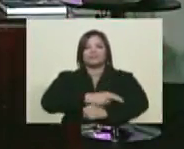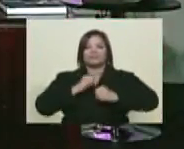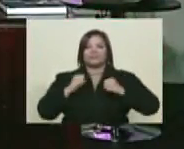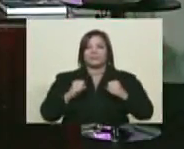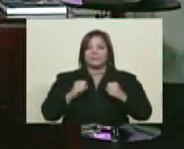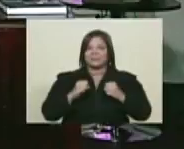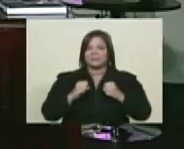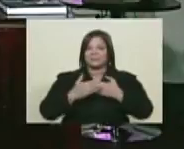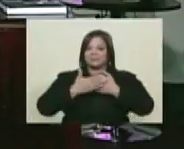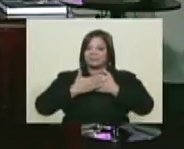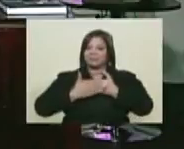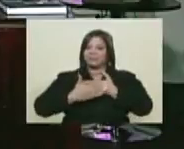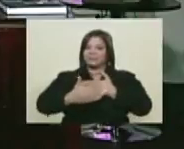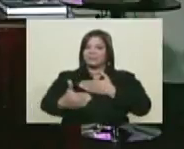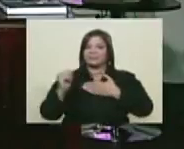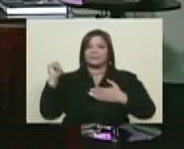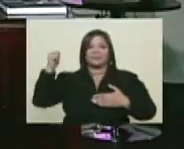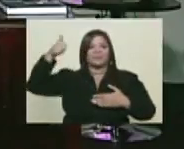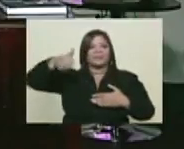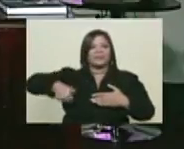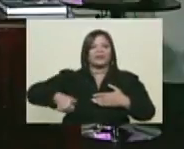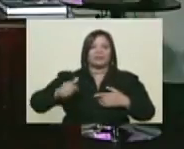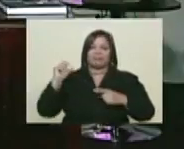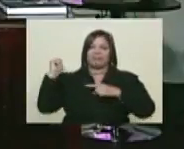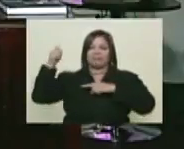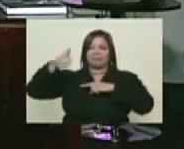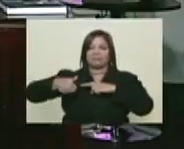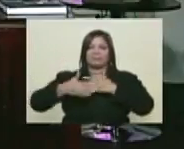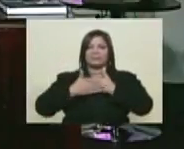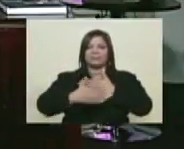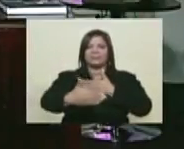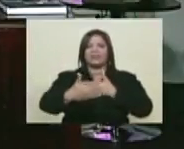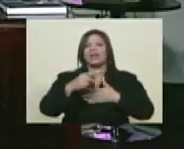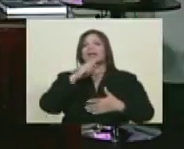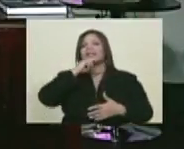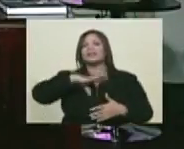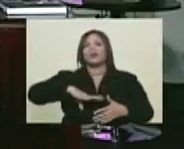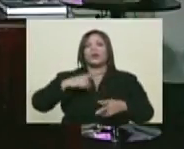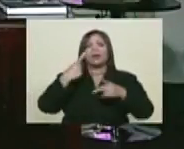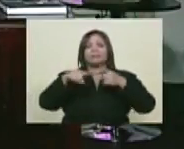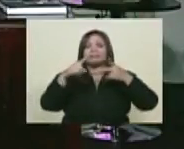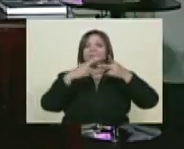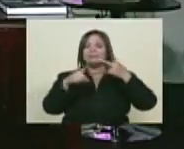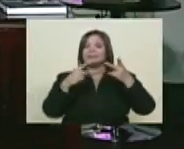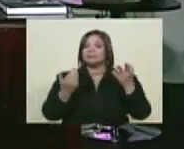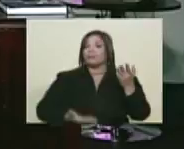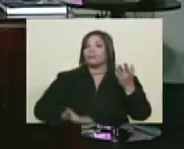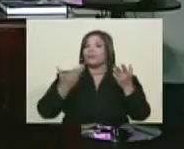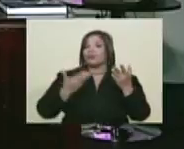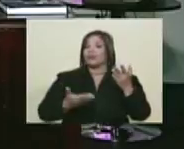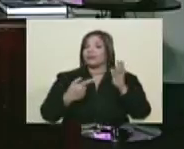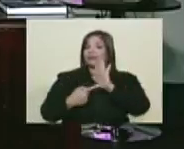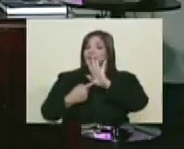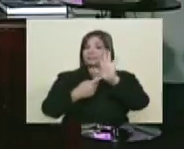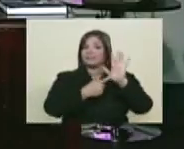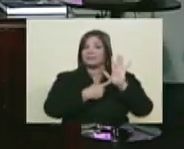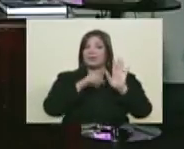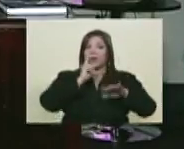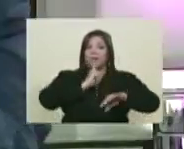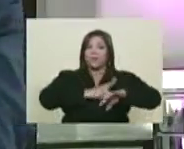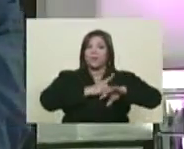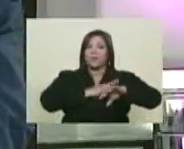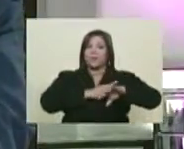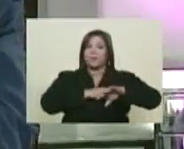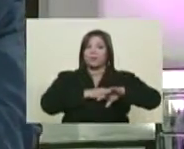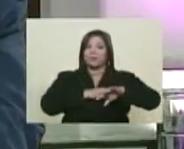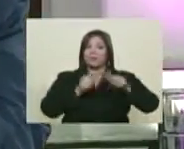A lo largo de la historia aparecen otros episodios y es muy elocuente que para el momento en que